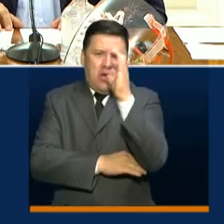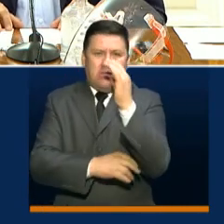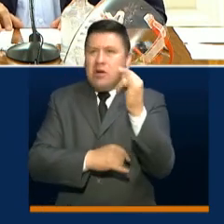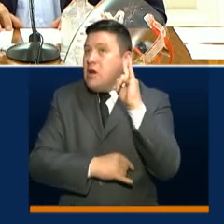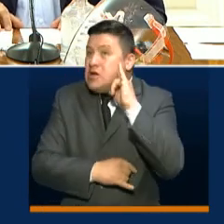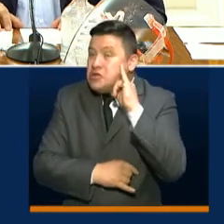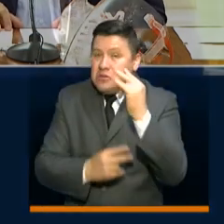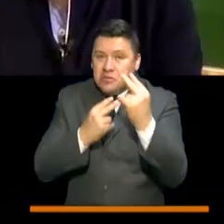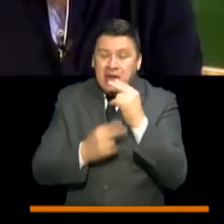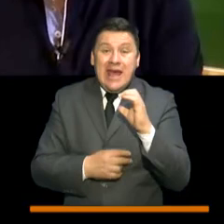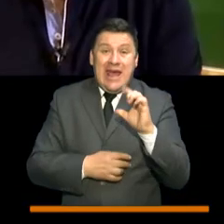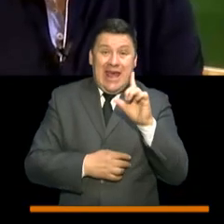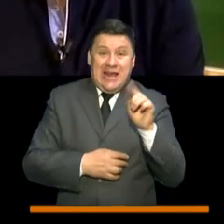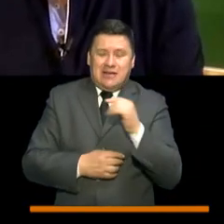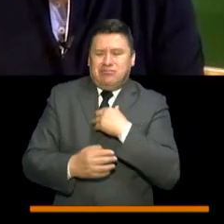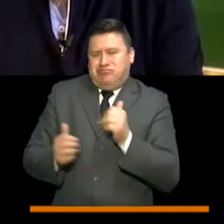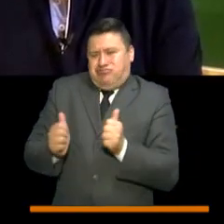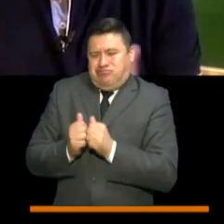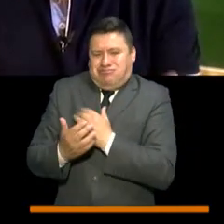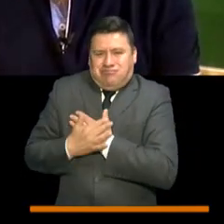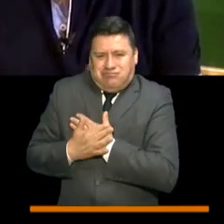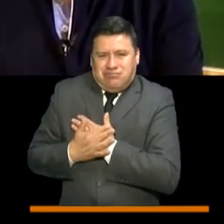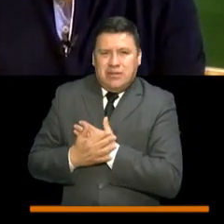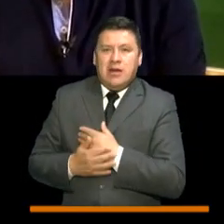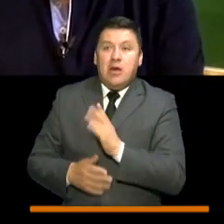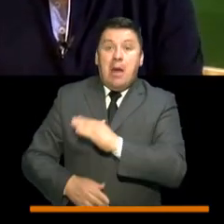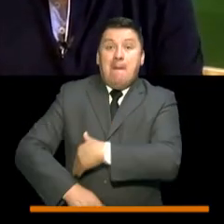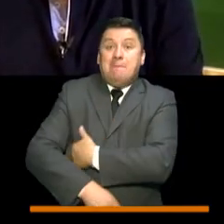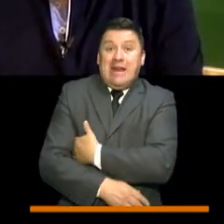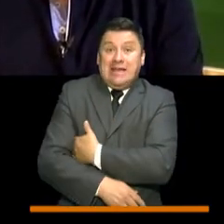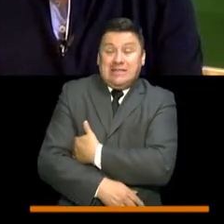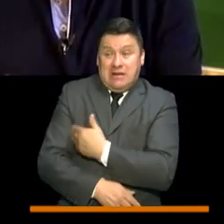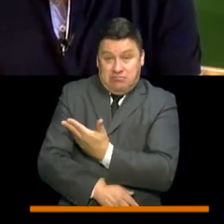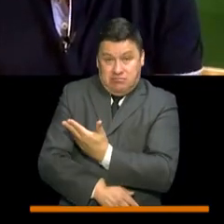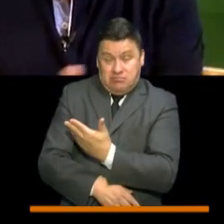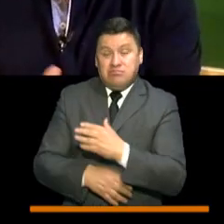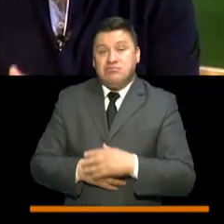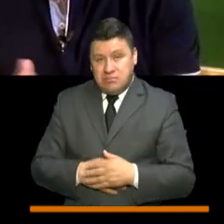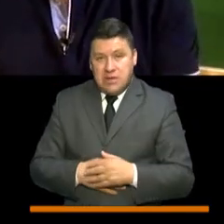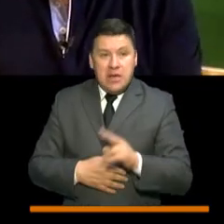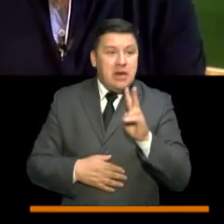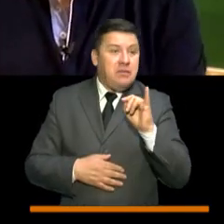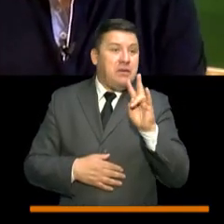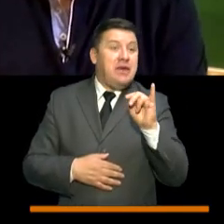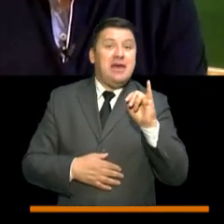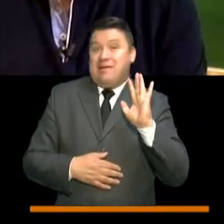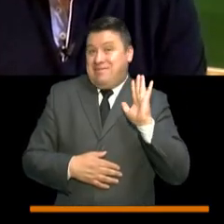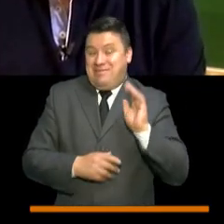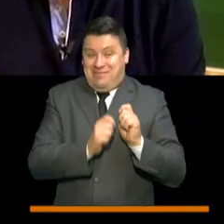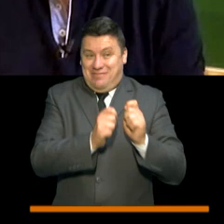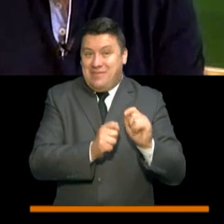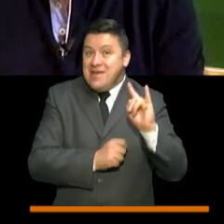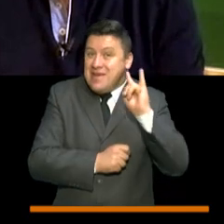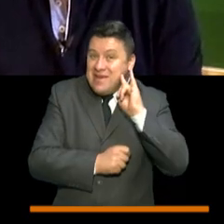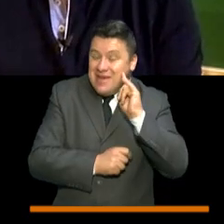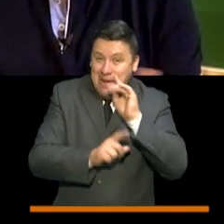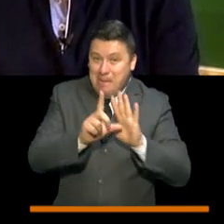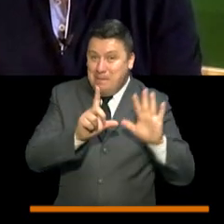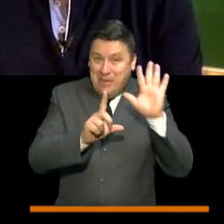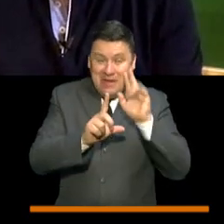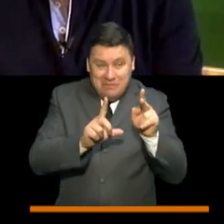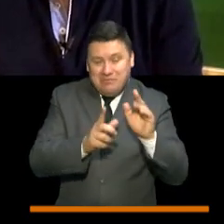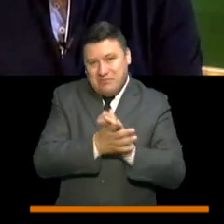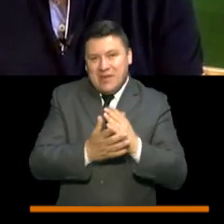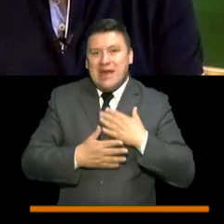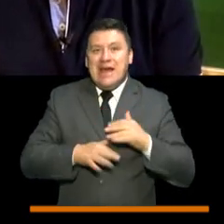nos escuchan, a Elsa, mi querida colega, a la ministra y a Vivi, a quien escuchábamos en nuestro video,